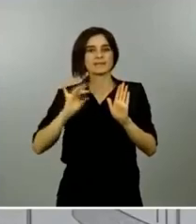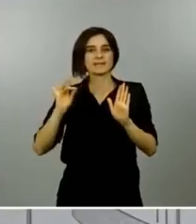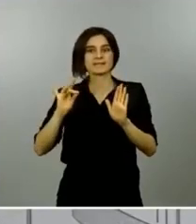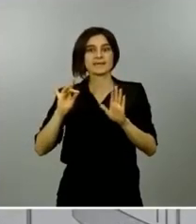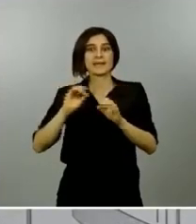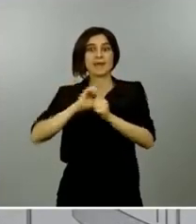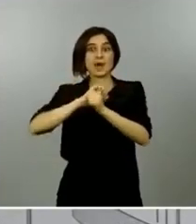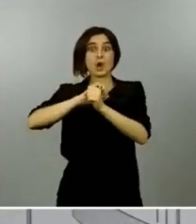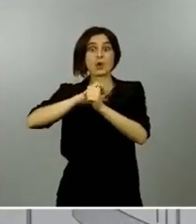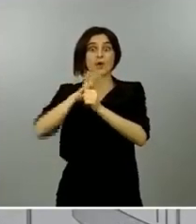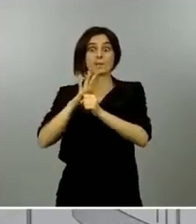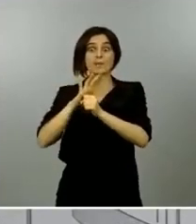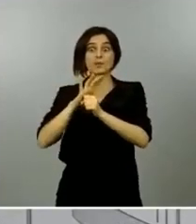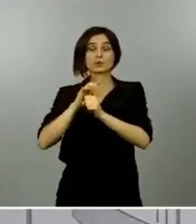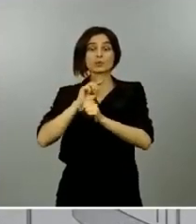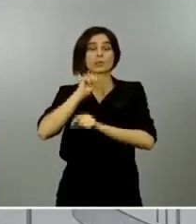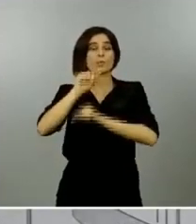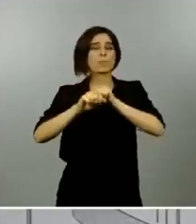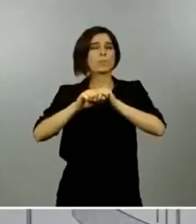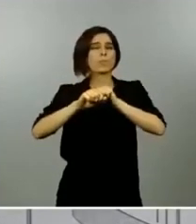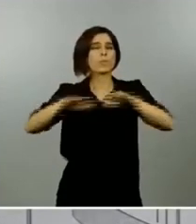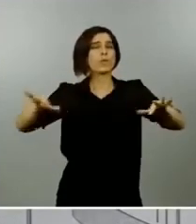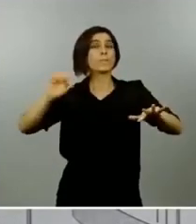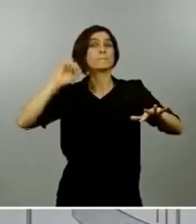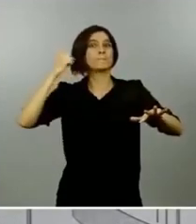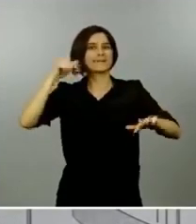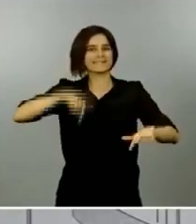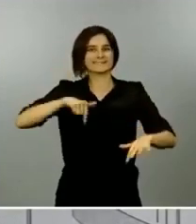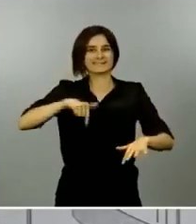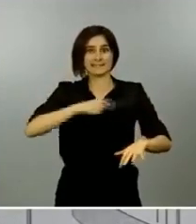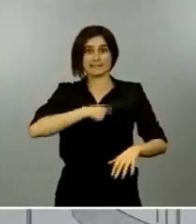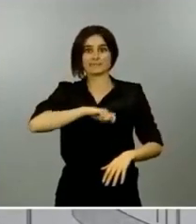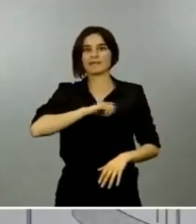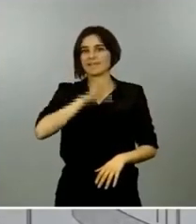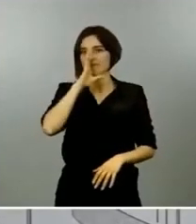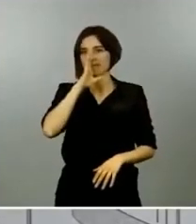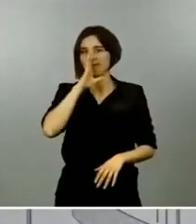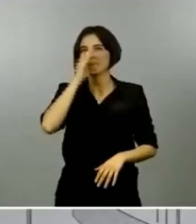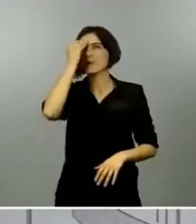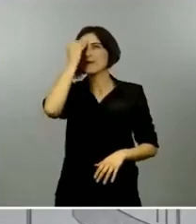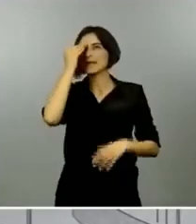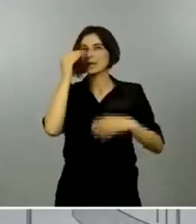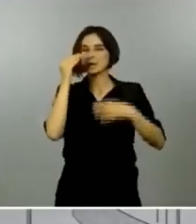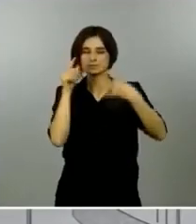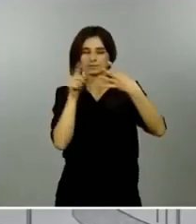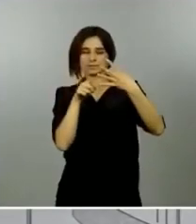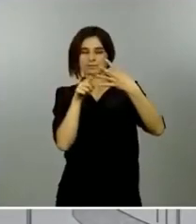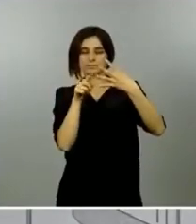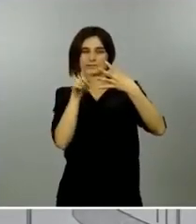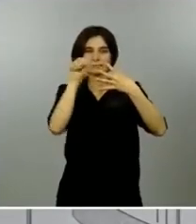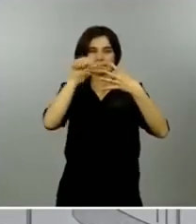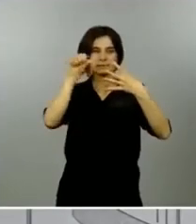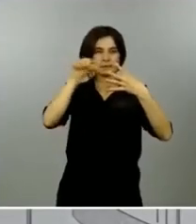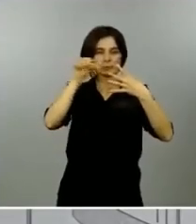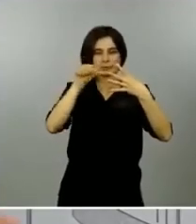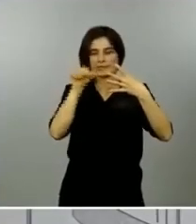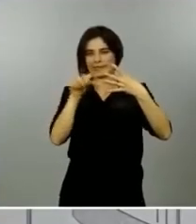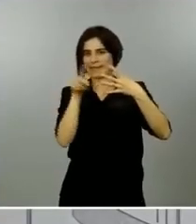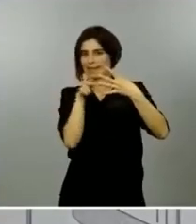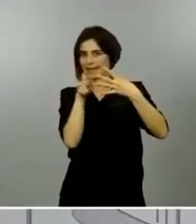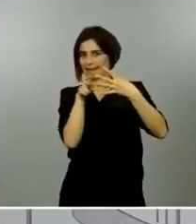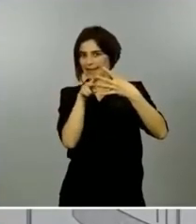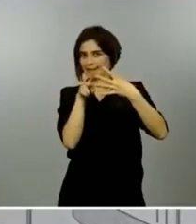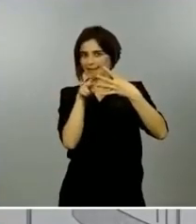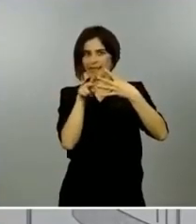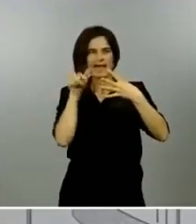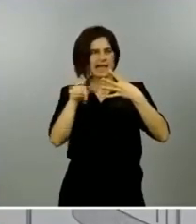en el mes de febrero creo recordar que era la tercera semana de febrero segunda o tercera semana de febrero y creo que efectivamente hay mucho debate ahora mismo si